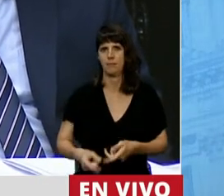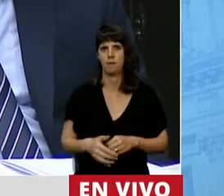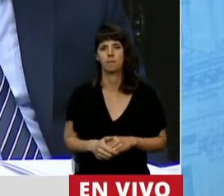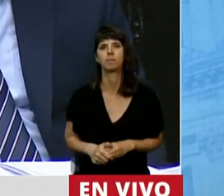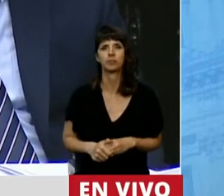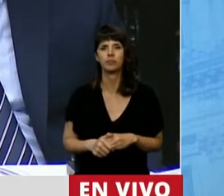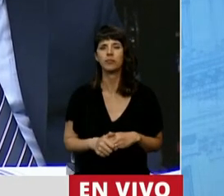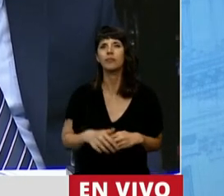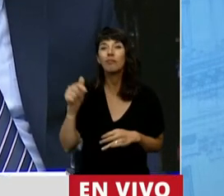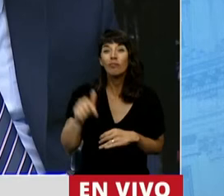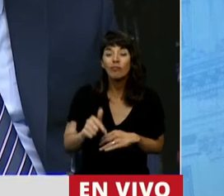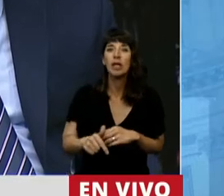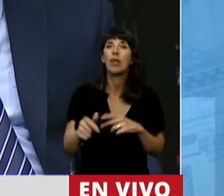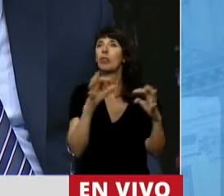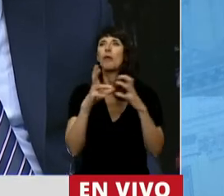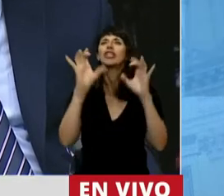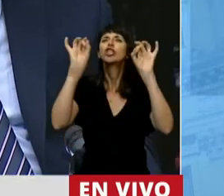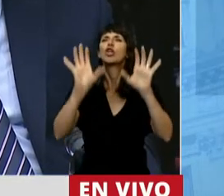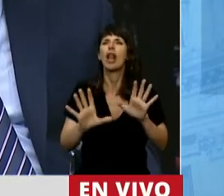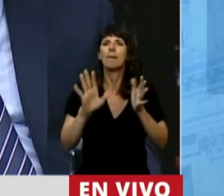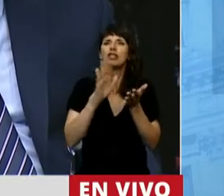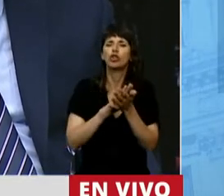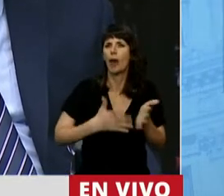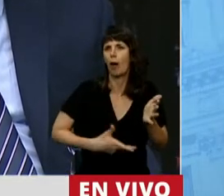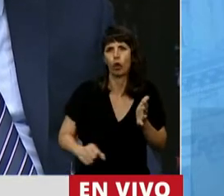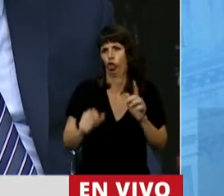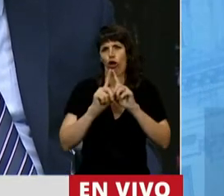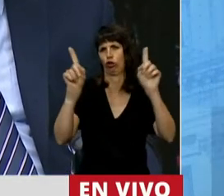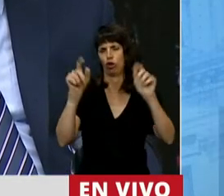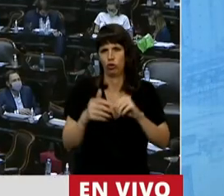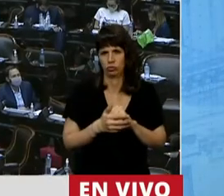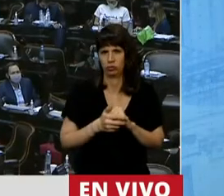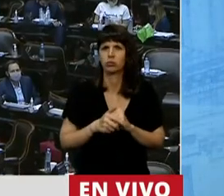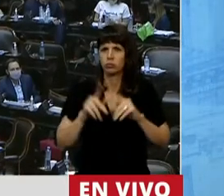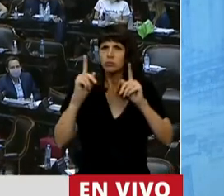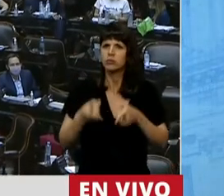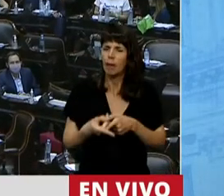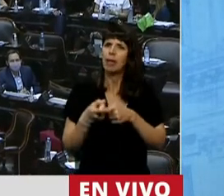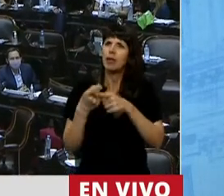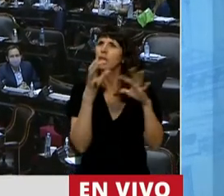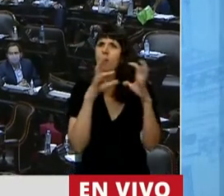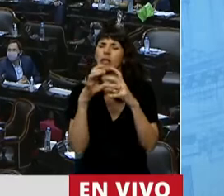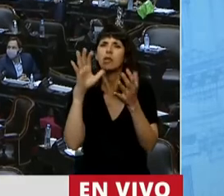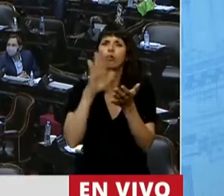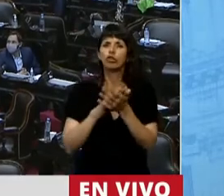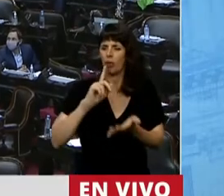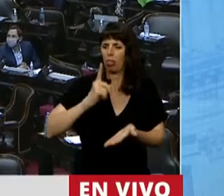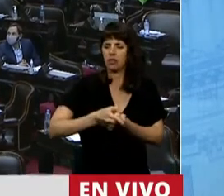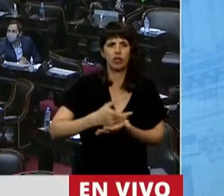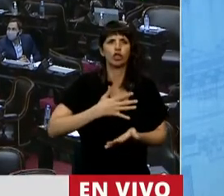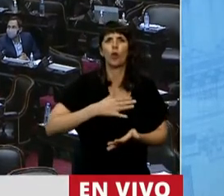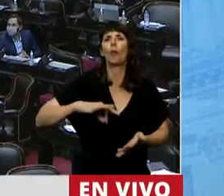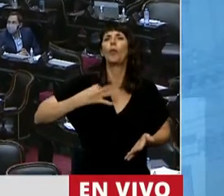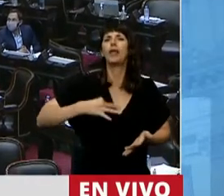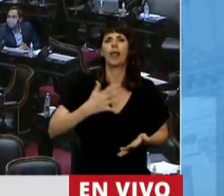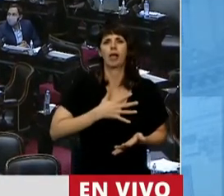no estamos discusiendo solo el aborto. Estamos discutiendo la posibilidad de decidir sobre nuestras propias vidas.